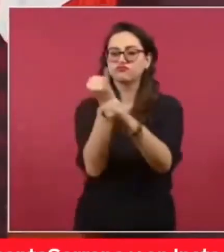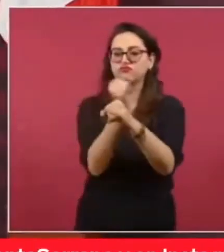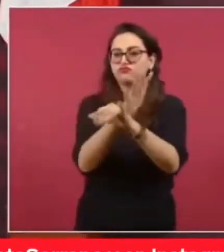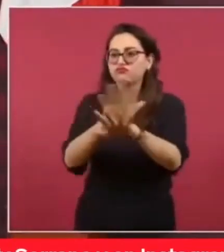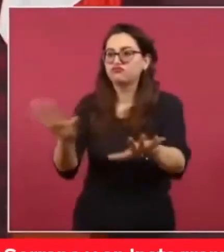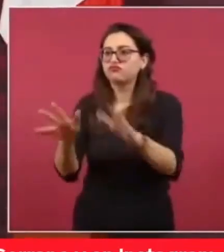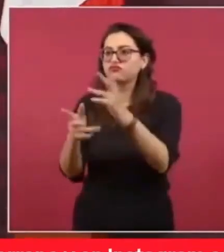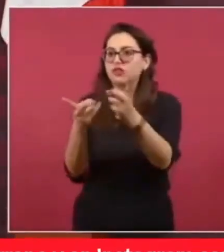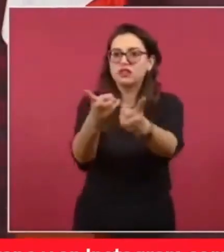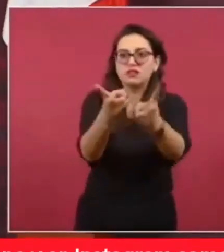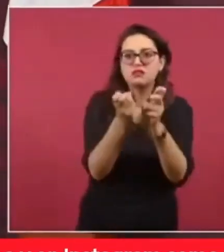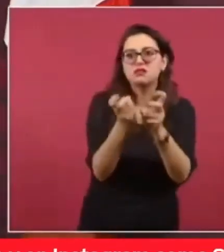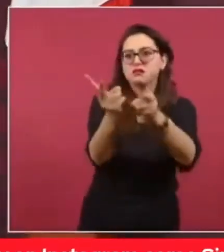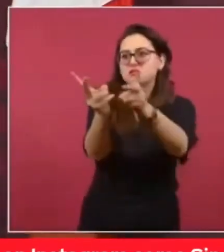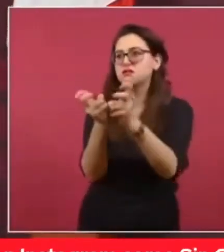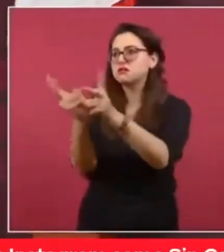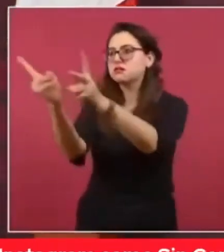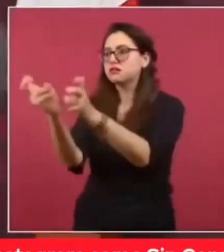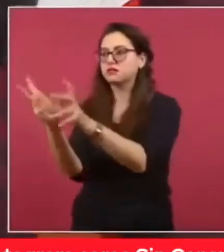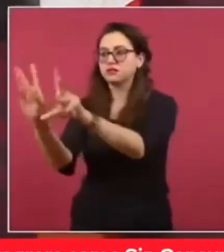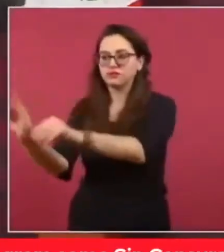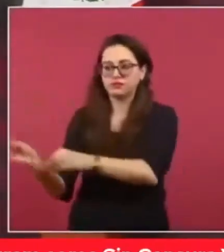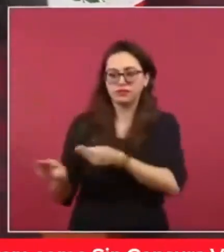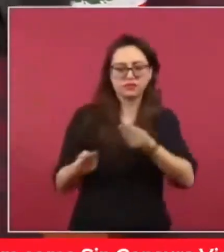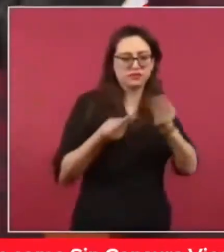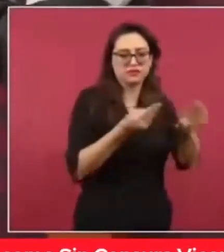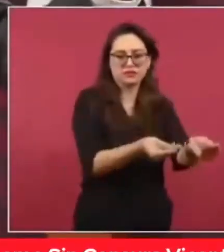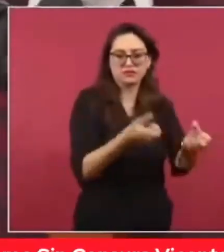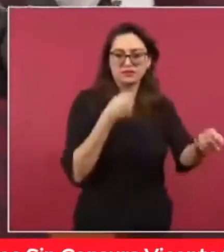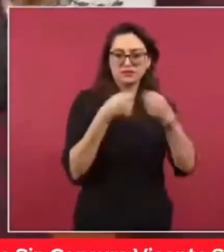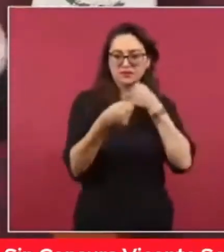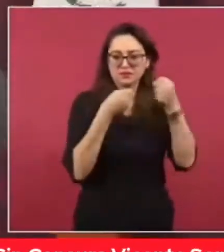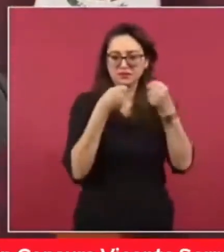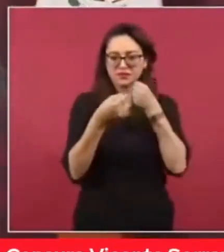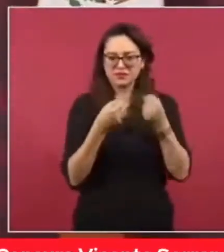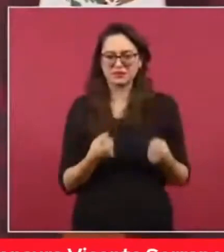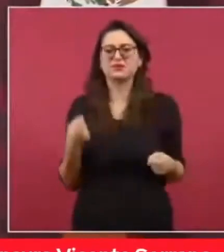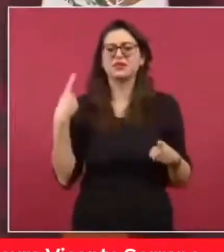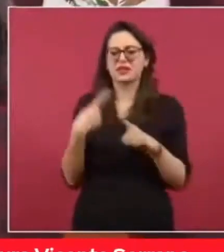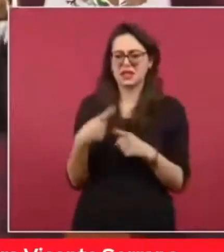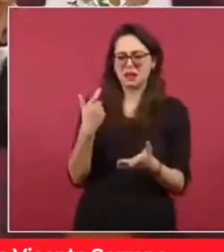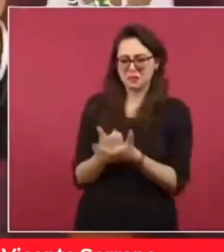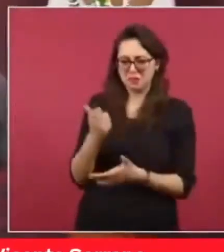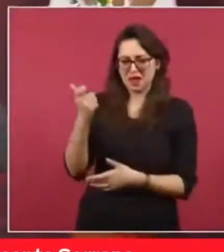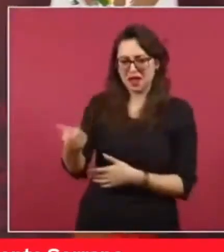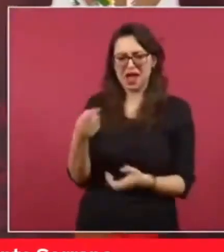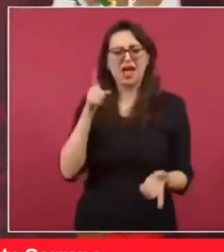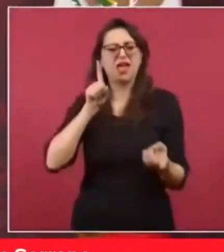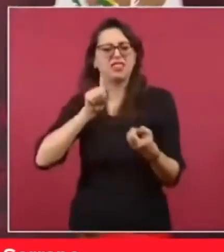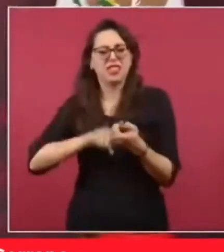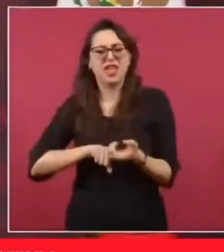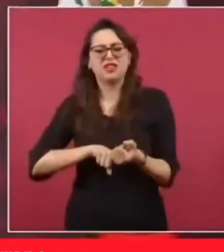Aristegui? ¿Quiénes son los guacamayos? ¿Por qué no hacen una investigación?